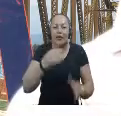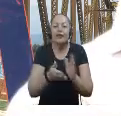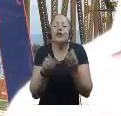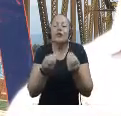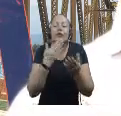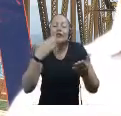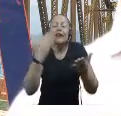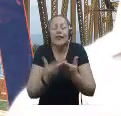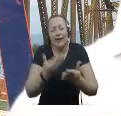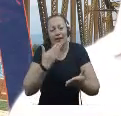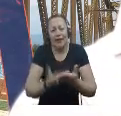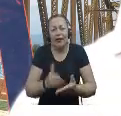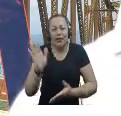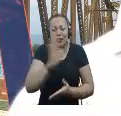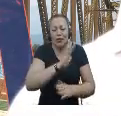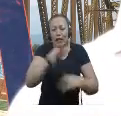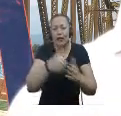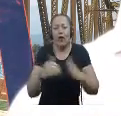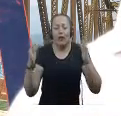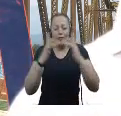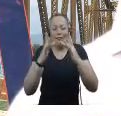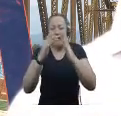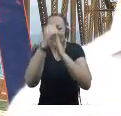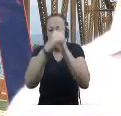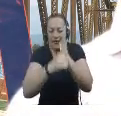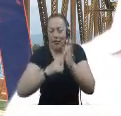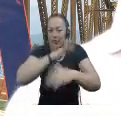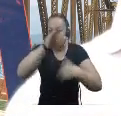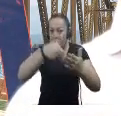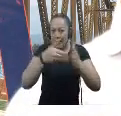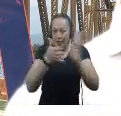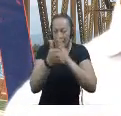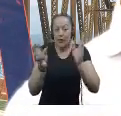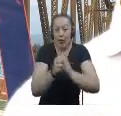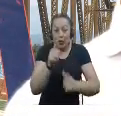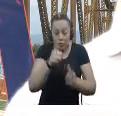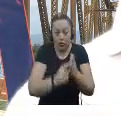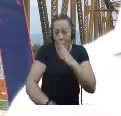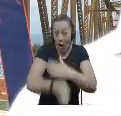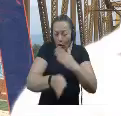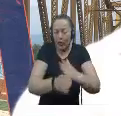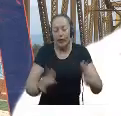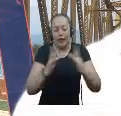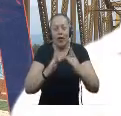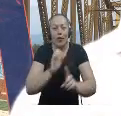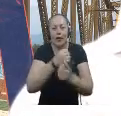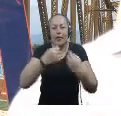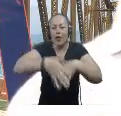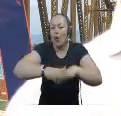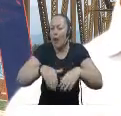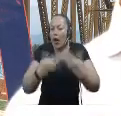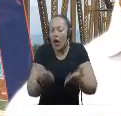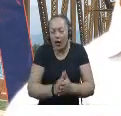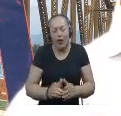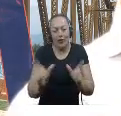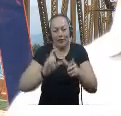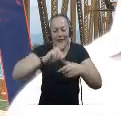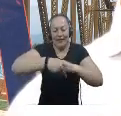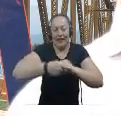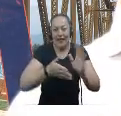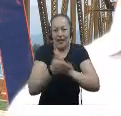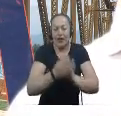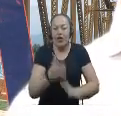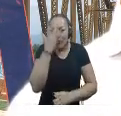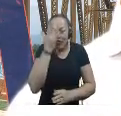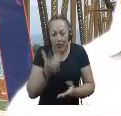antes Agradecerles A todos ustedes Por estar conectados Con nuestra programación Y no olviden Seguirnos En nuestras redes sociales Como Canal Visión Dorada